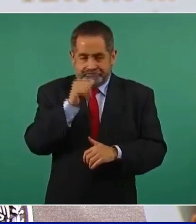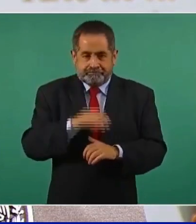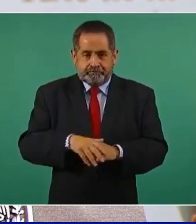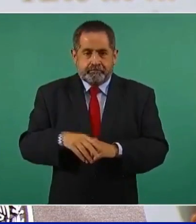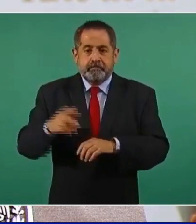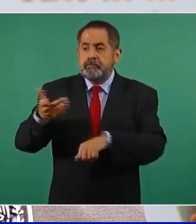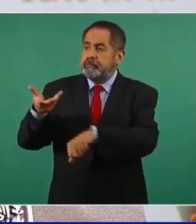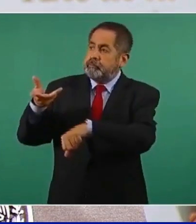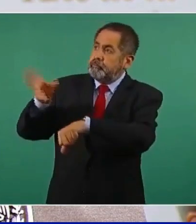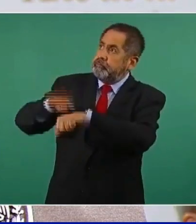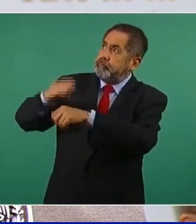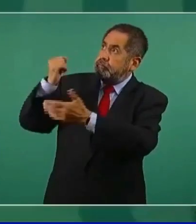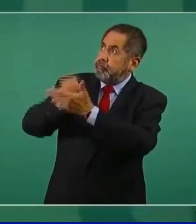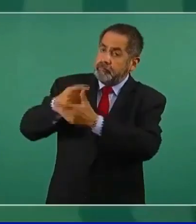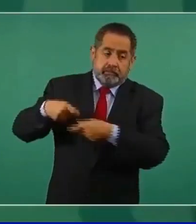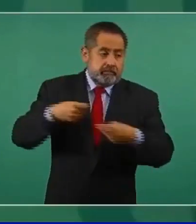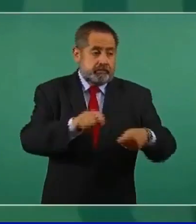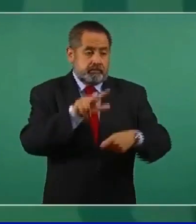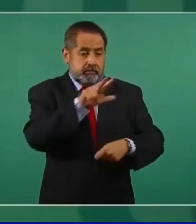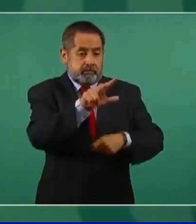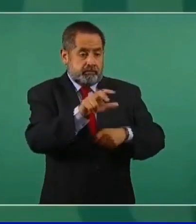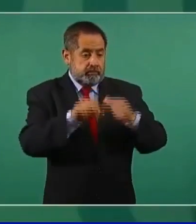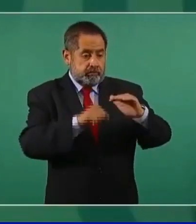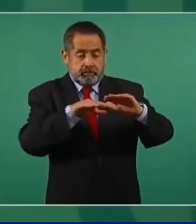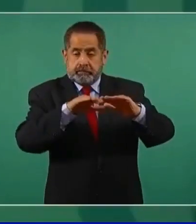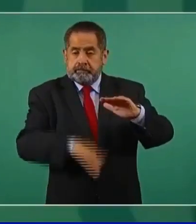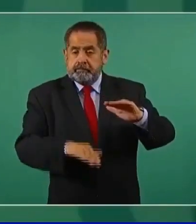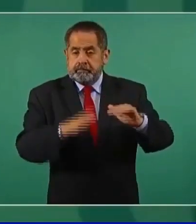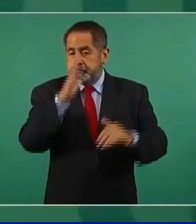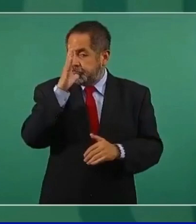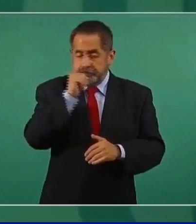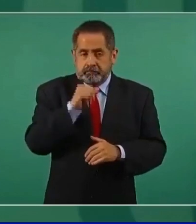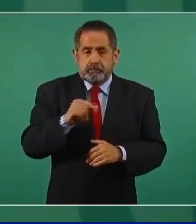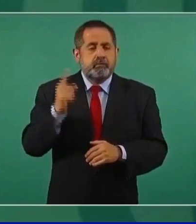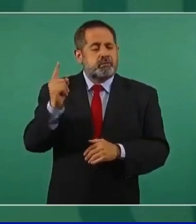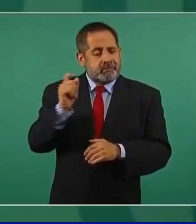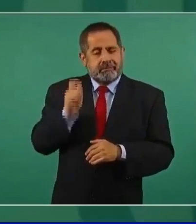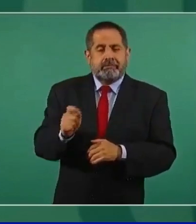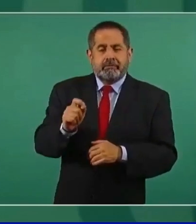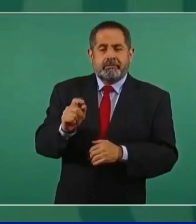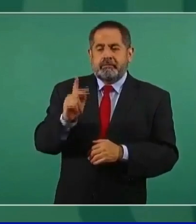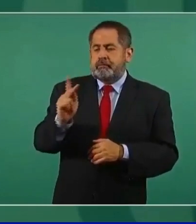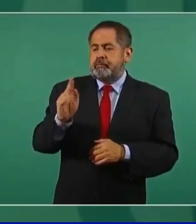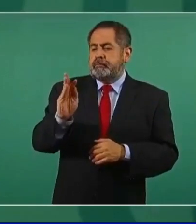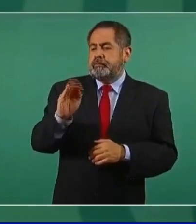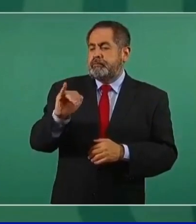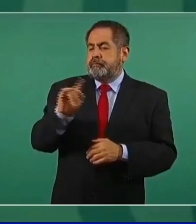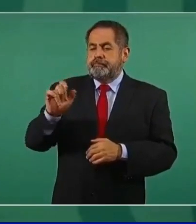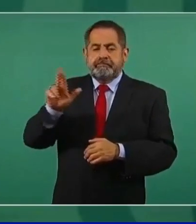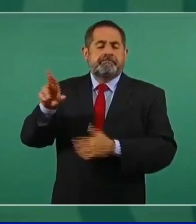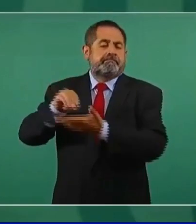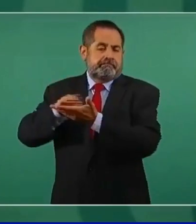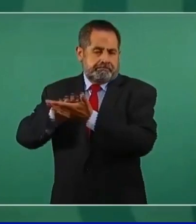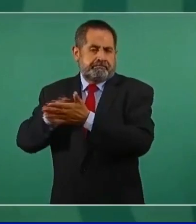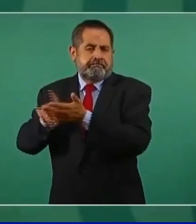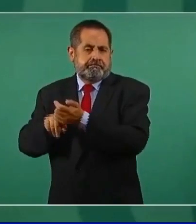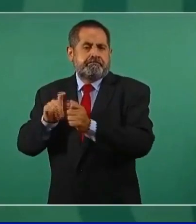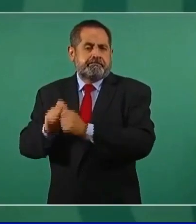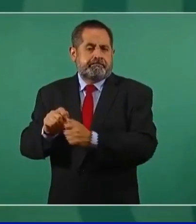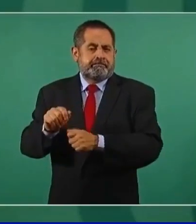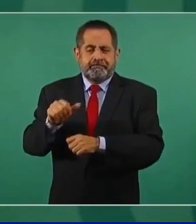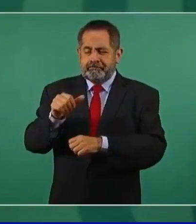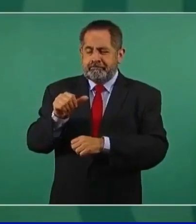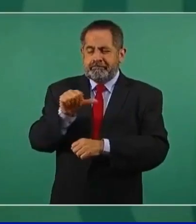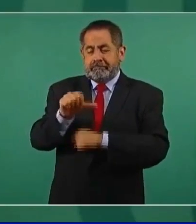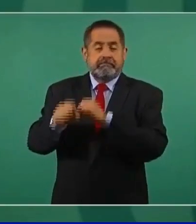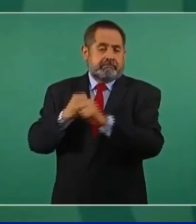autorizadas para su uso en menores de 18 años, excepto la de Pfizer, que desde el inicio quedó registrada en 16 y